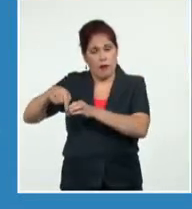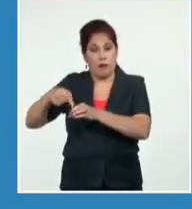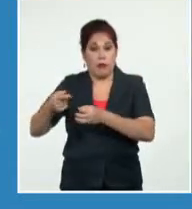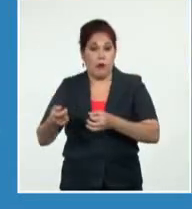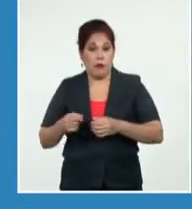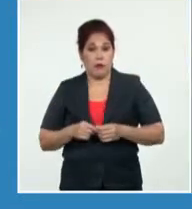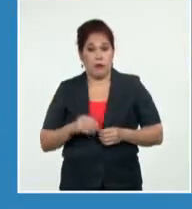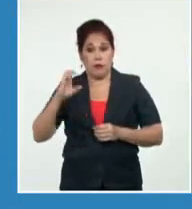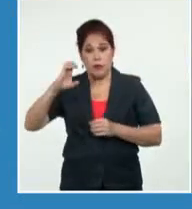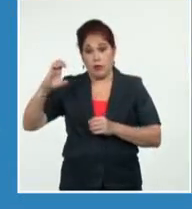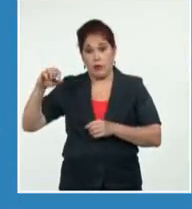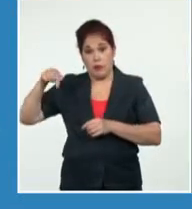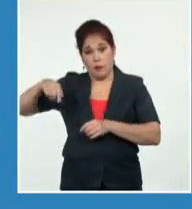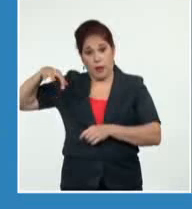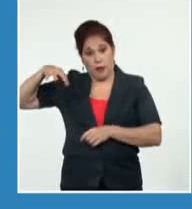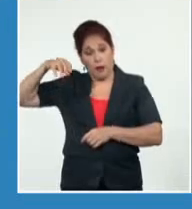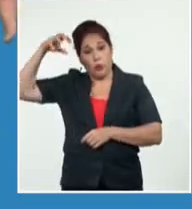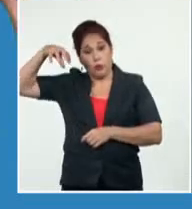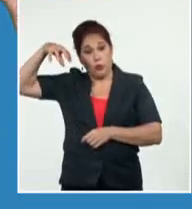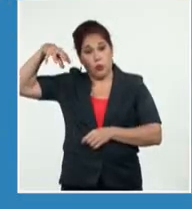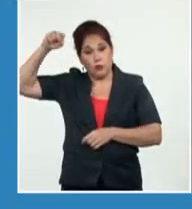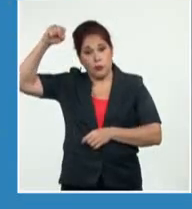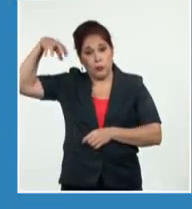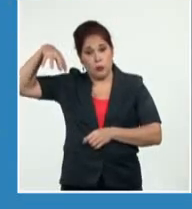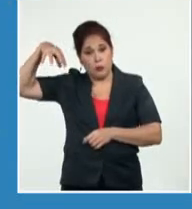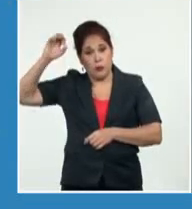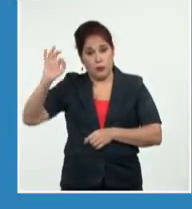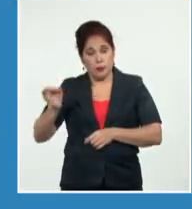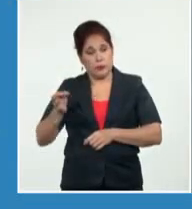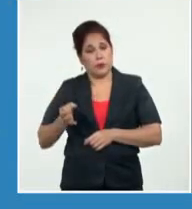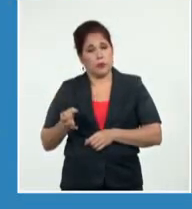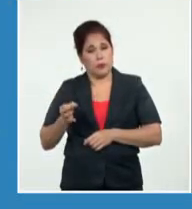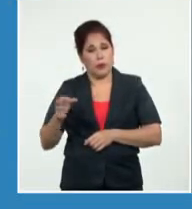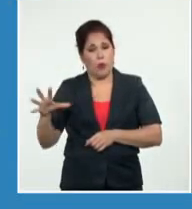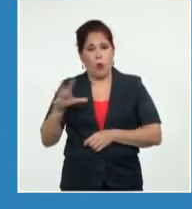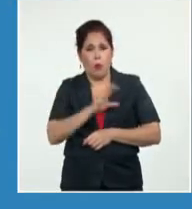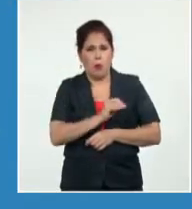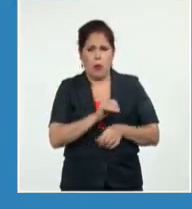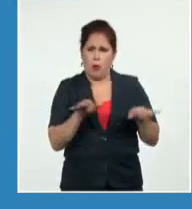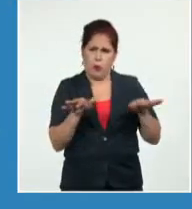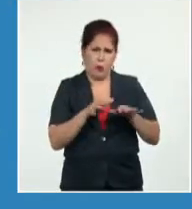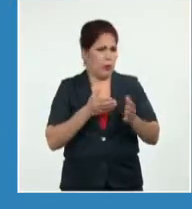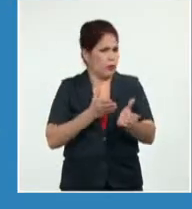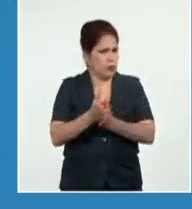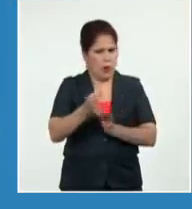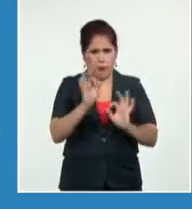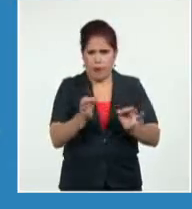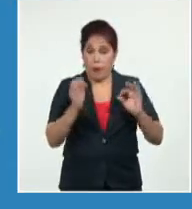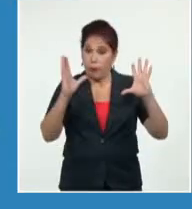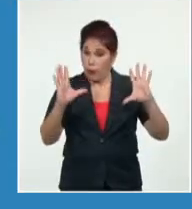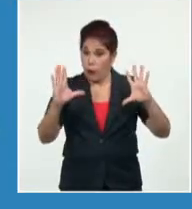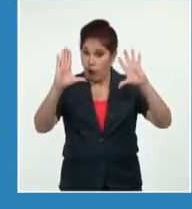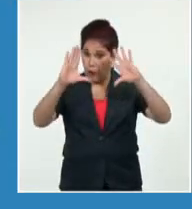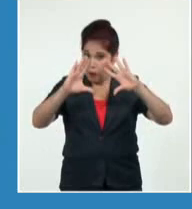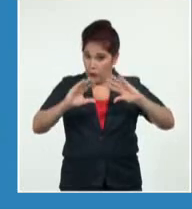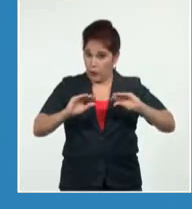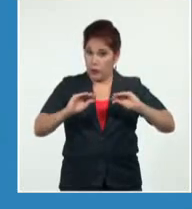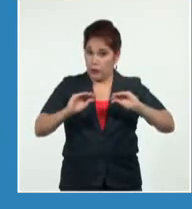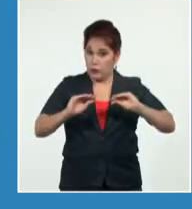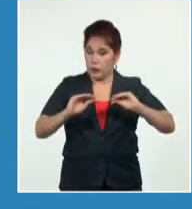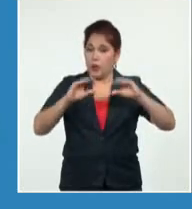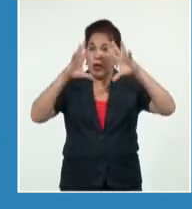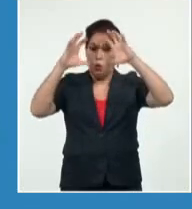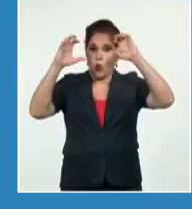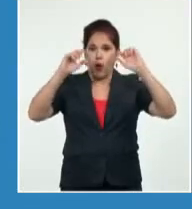occidental de Pinar de Río, aquí con aisladas lluvias que serán más escasas en el resto del archipiélago. En la noche, bueno, disminución gradual de los